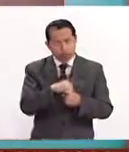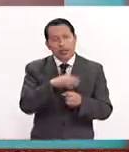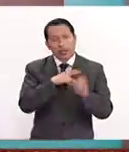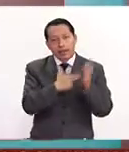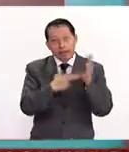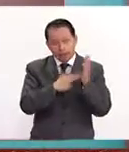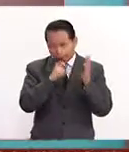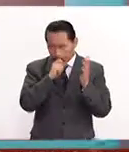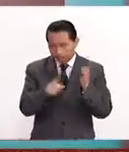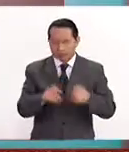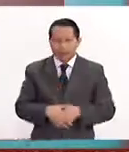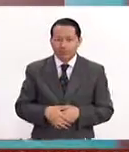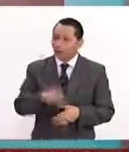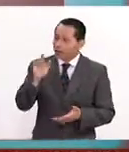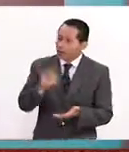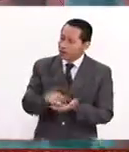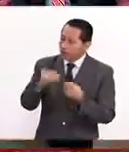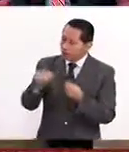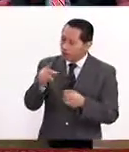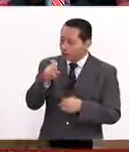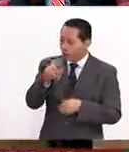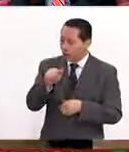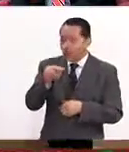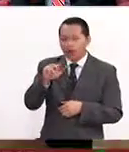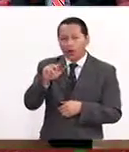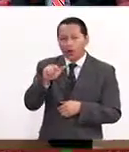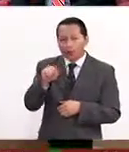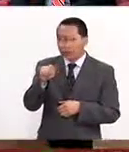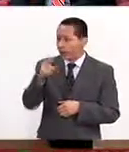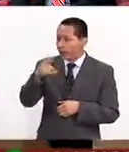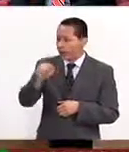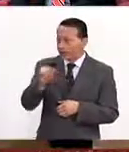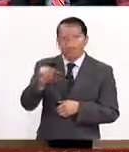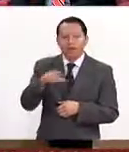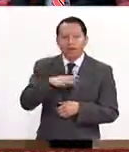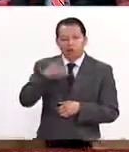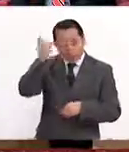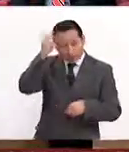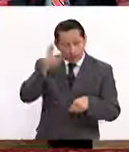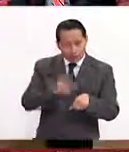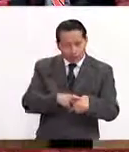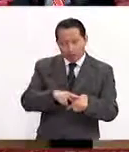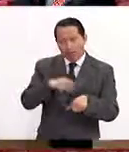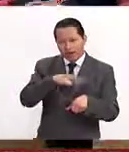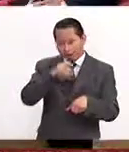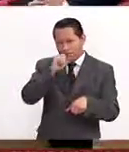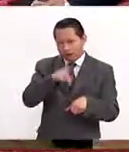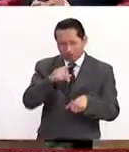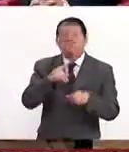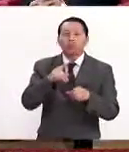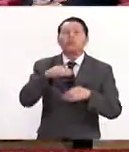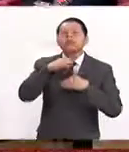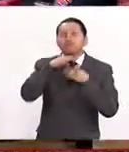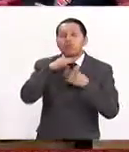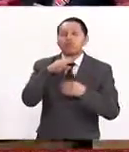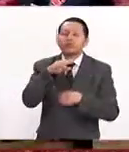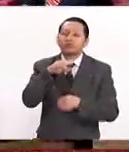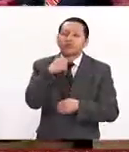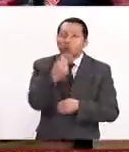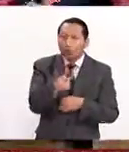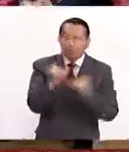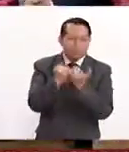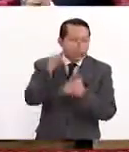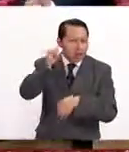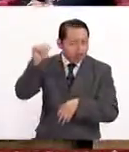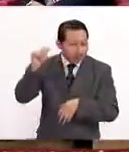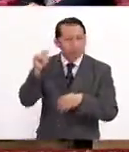talleres también prácticos. Muchas gracias, doctora Rosa Eugenia Sánchez Calderón, directora del Centro de Foniatría y Audiología y además coordinadora en México